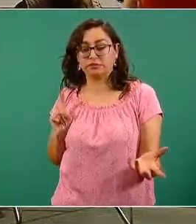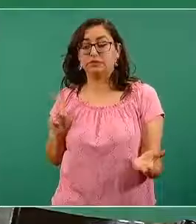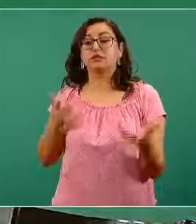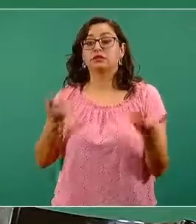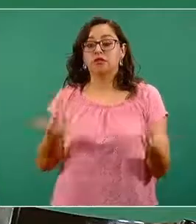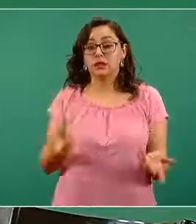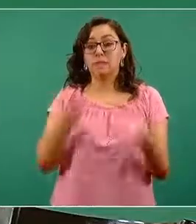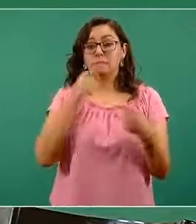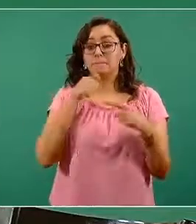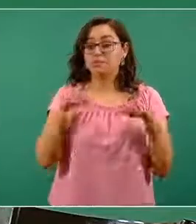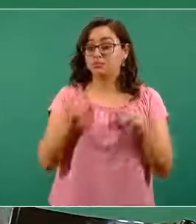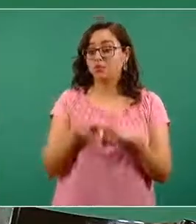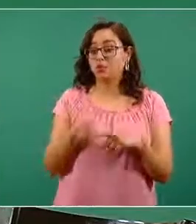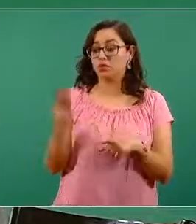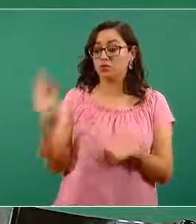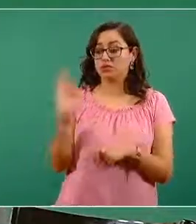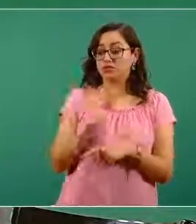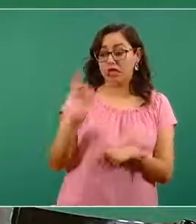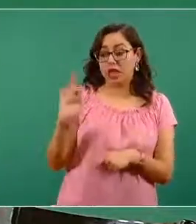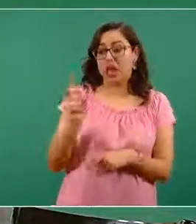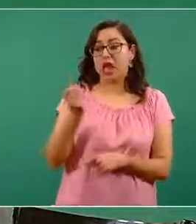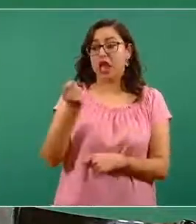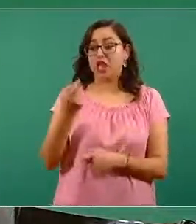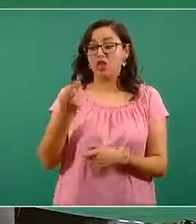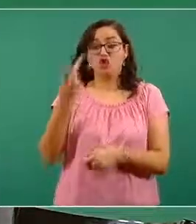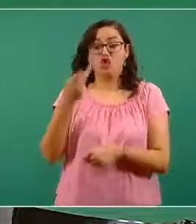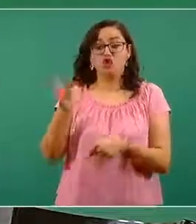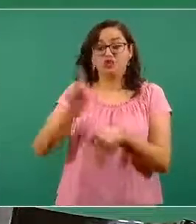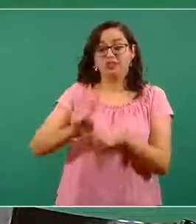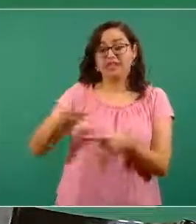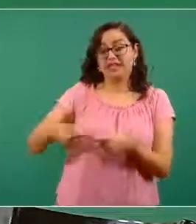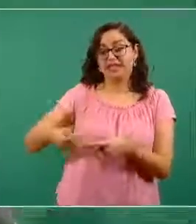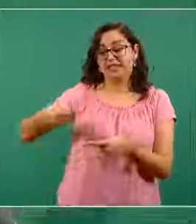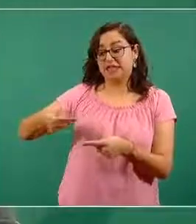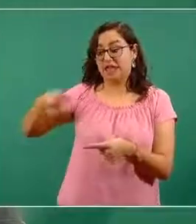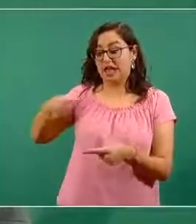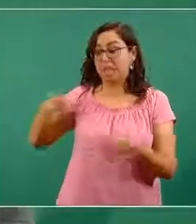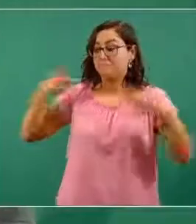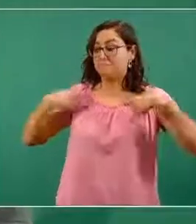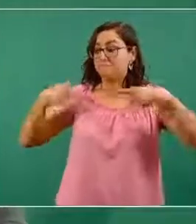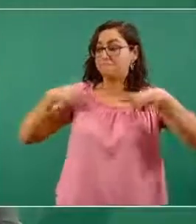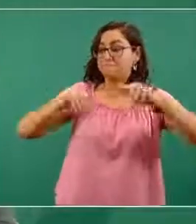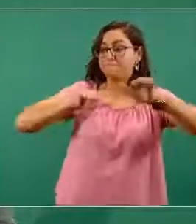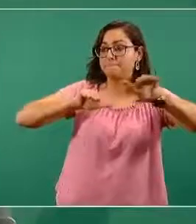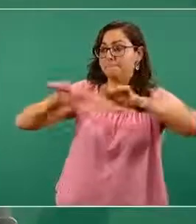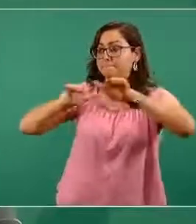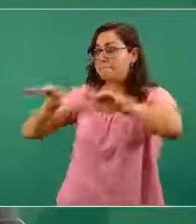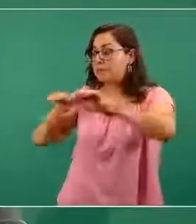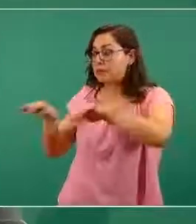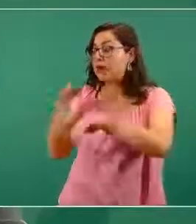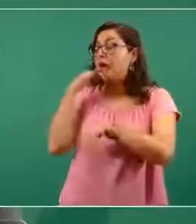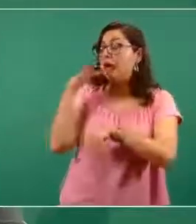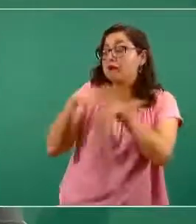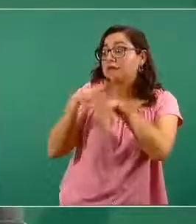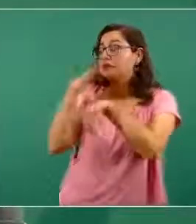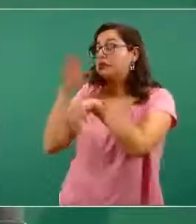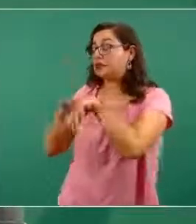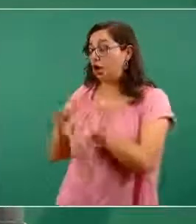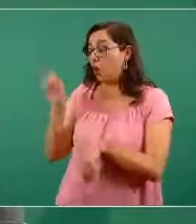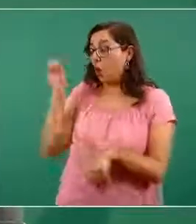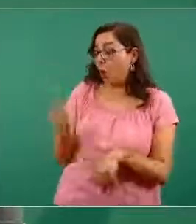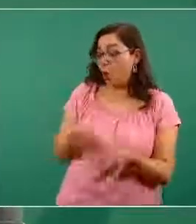de los últimos dos días, a esas personas que estuve en contacto para que busquen, así se hace el